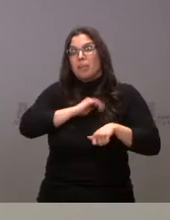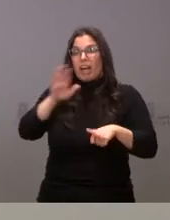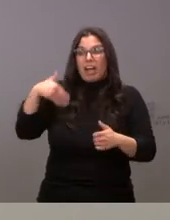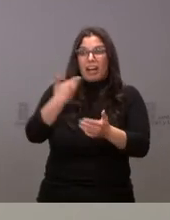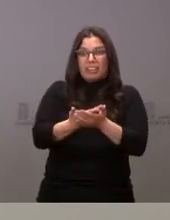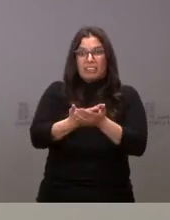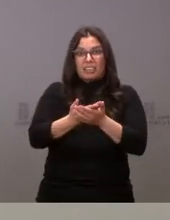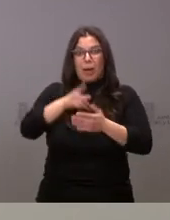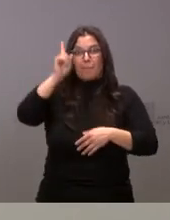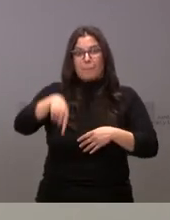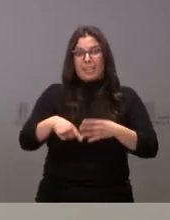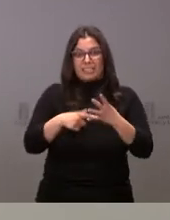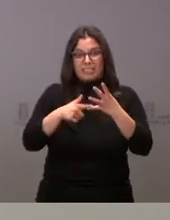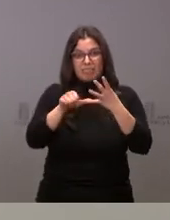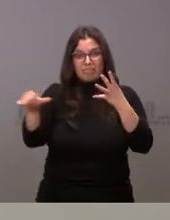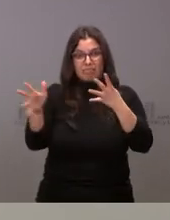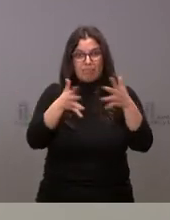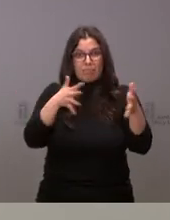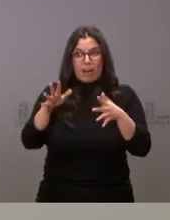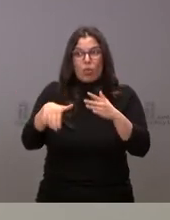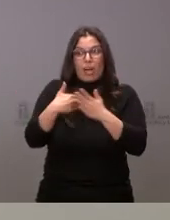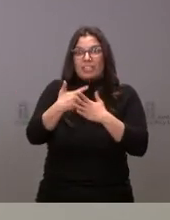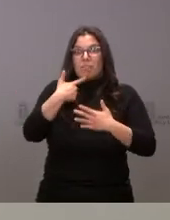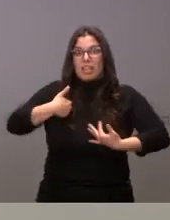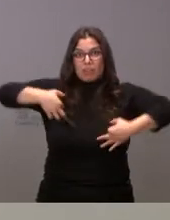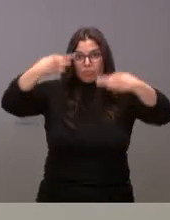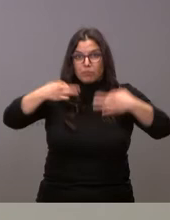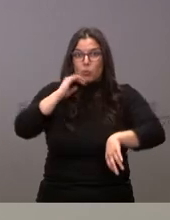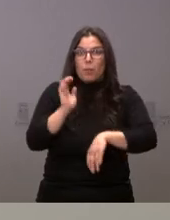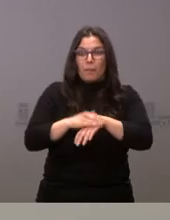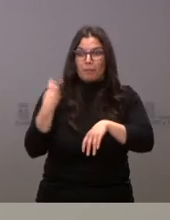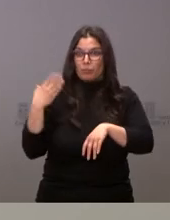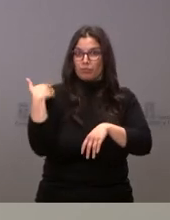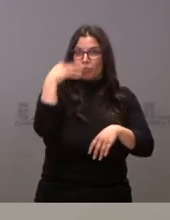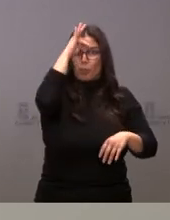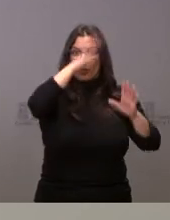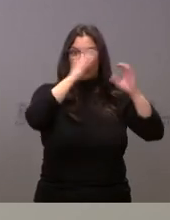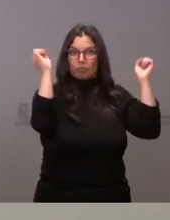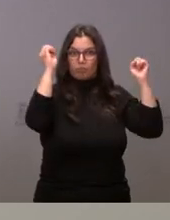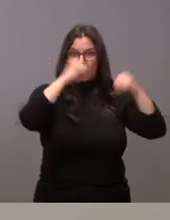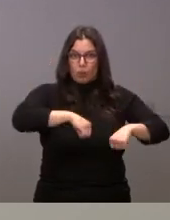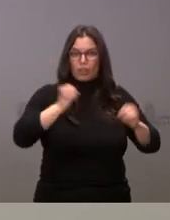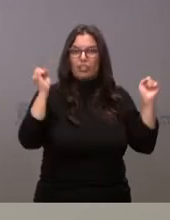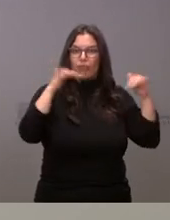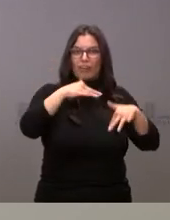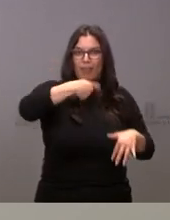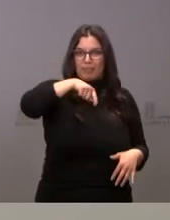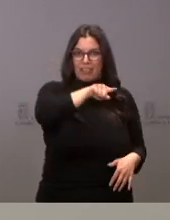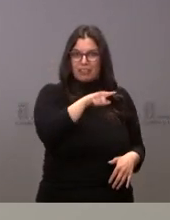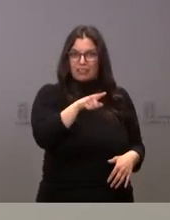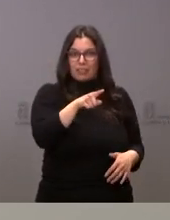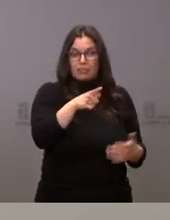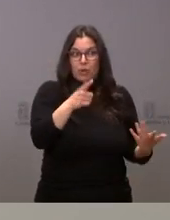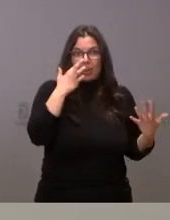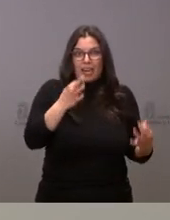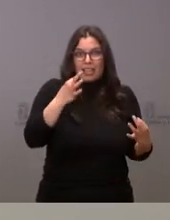finales de mes para conocer alguna noticia de cumplimiento de ese acuerdo de la conferencia de presidentes cuando ya les